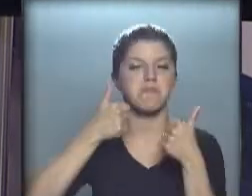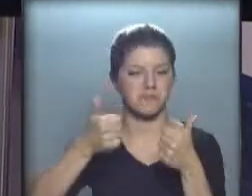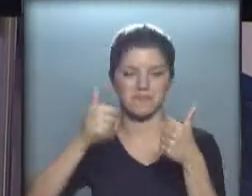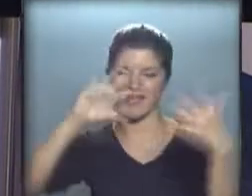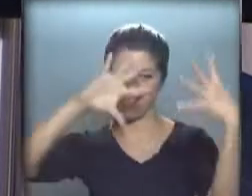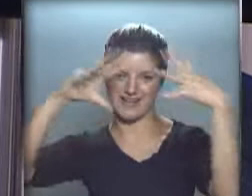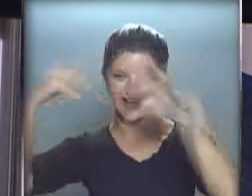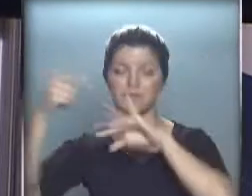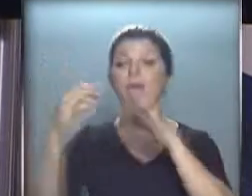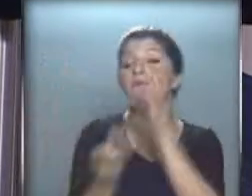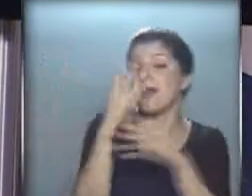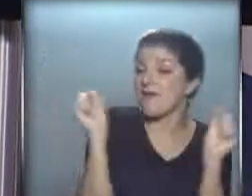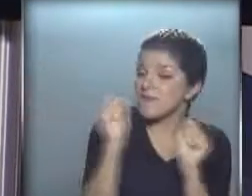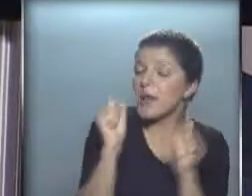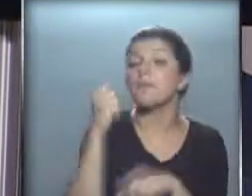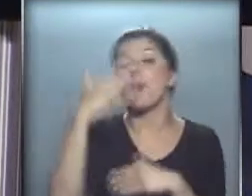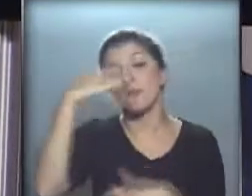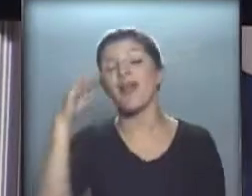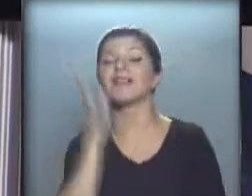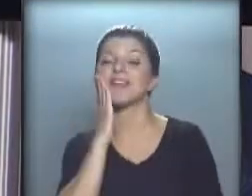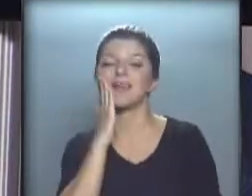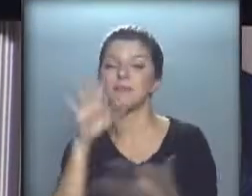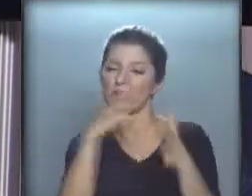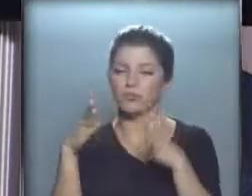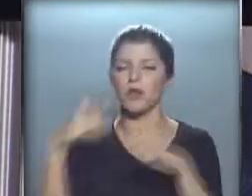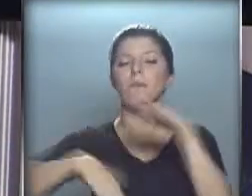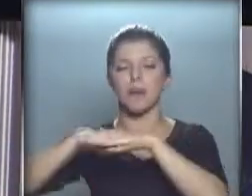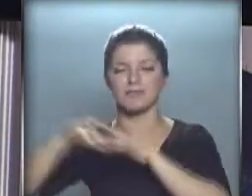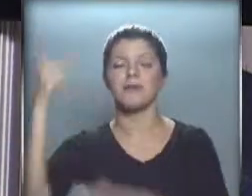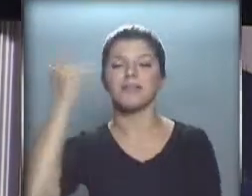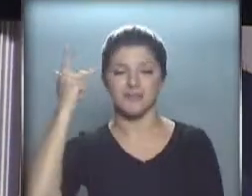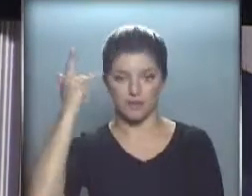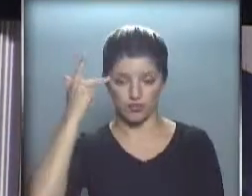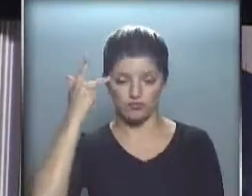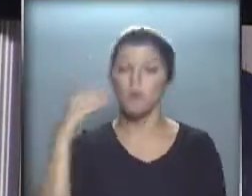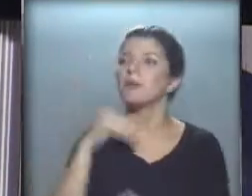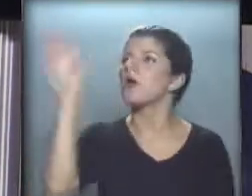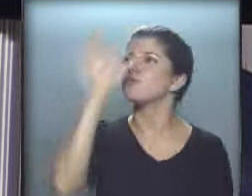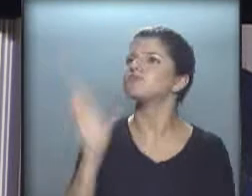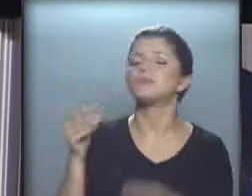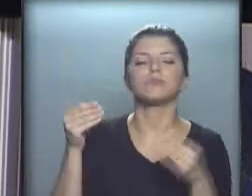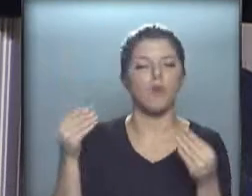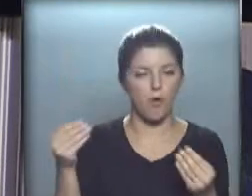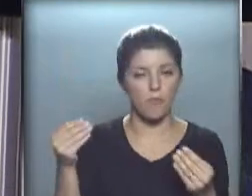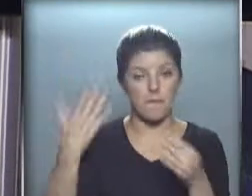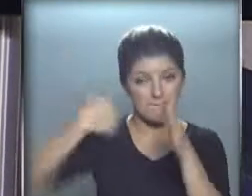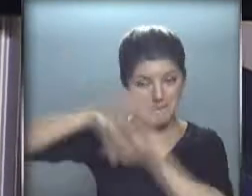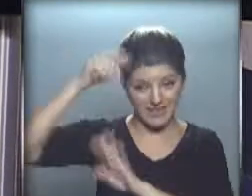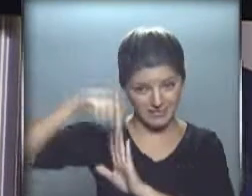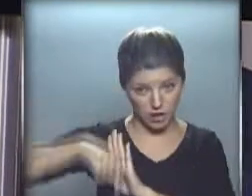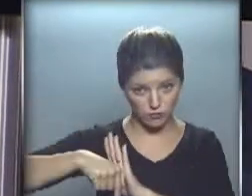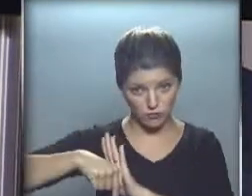meteorológicas, fresca la mañana y temperaturas máximas que rondarán los 18 grados. ¿Qué sucederá en el resto del país? Especialmente en el sur